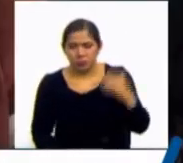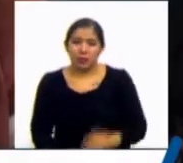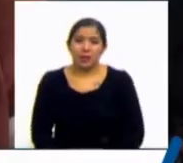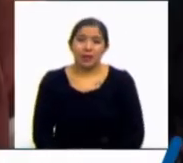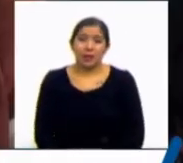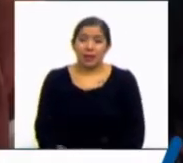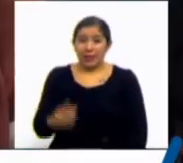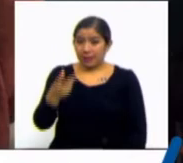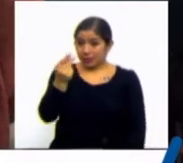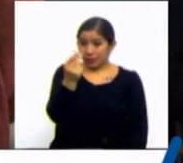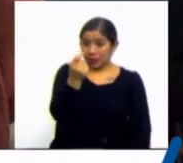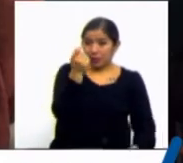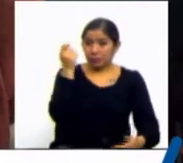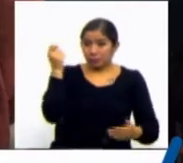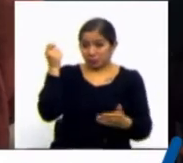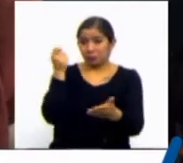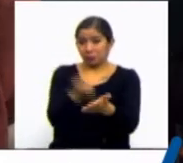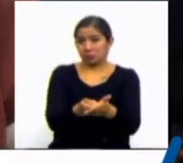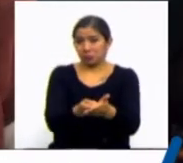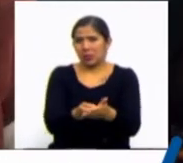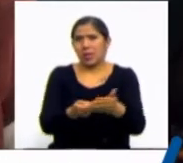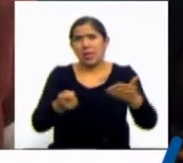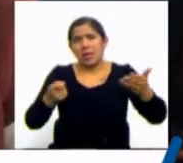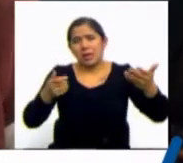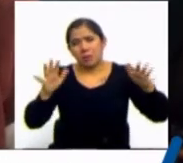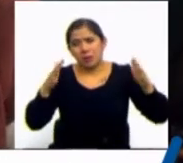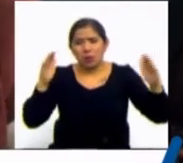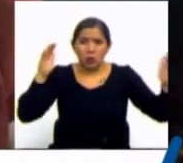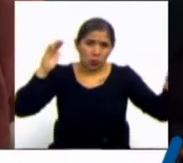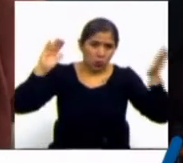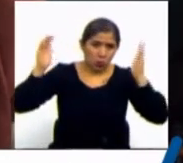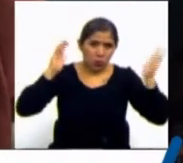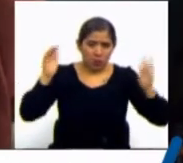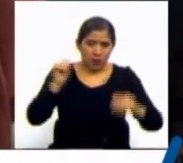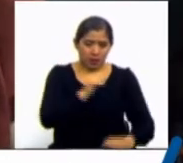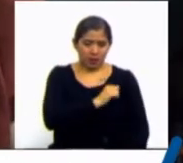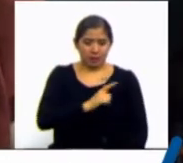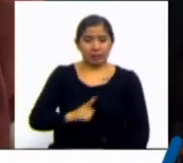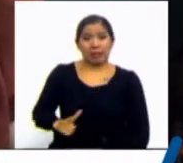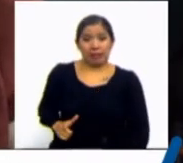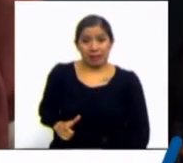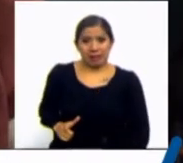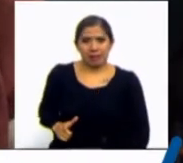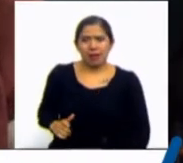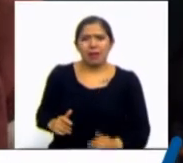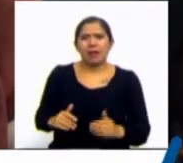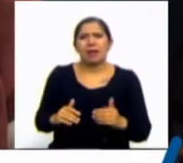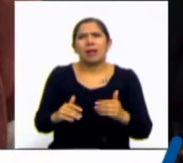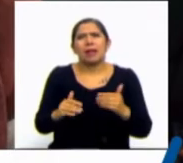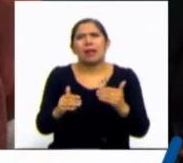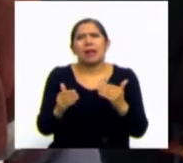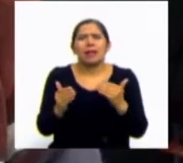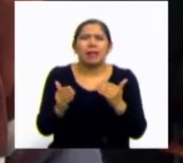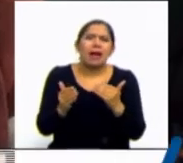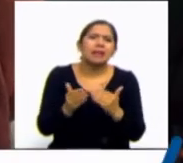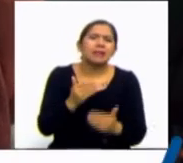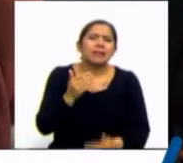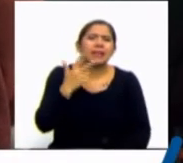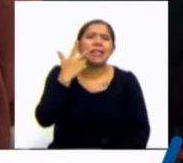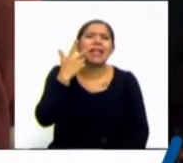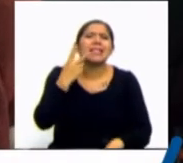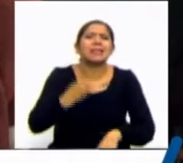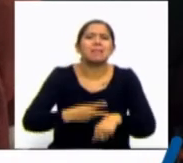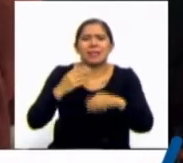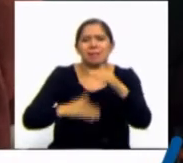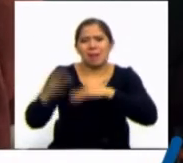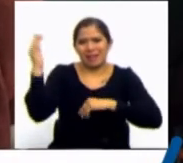equivale, haciendo una comparación con el municipio, es más, cerca de tres veces más